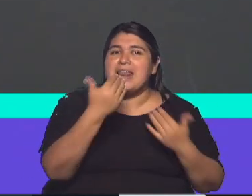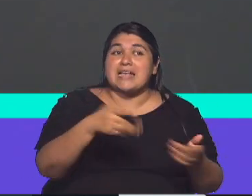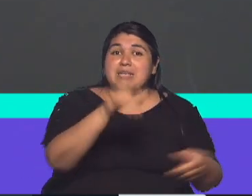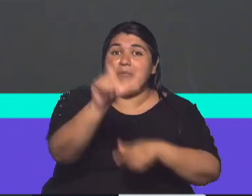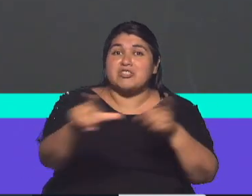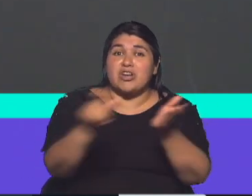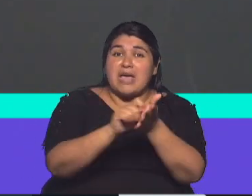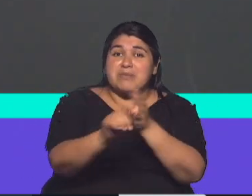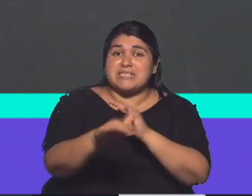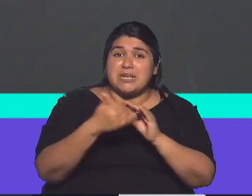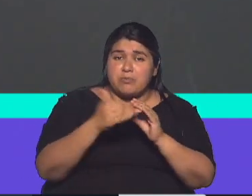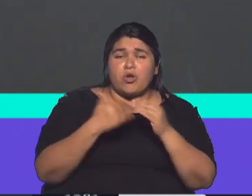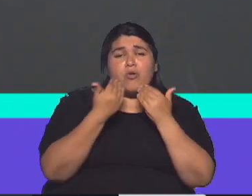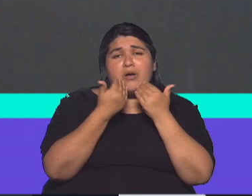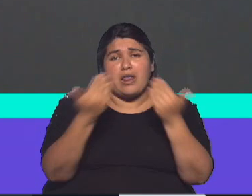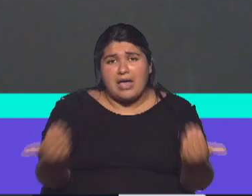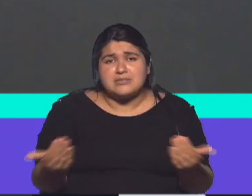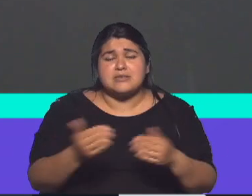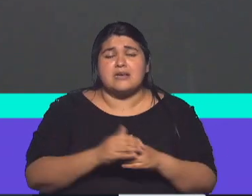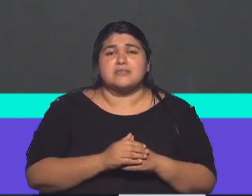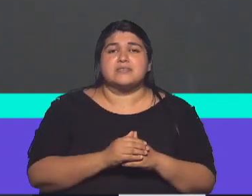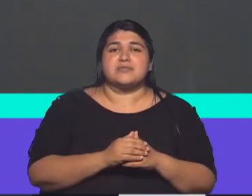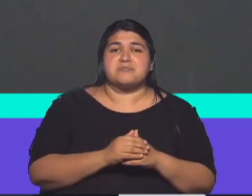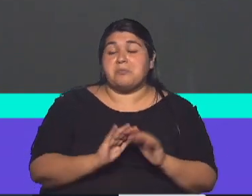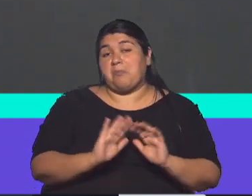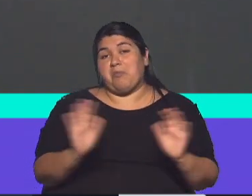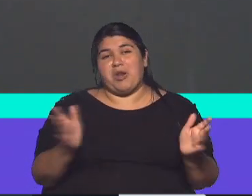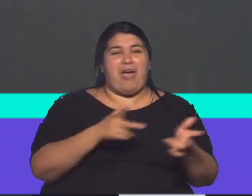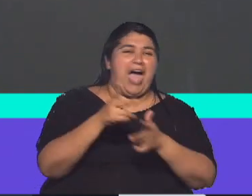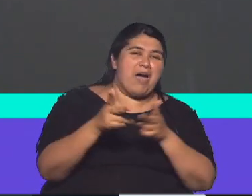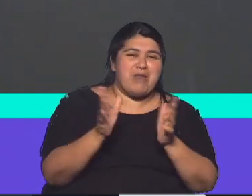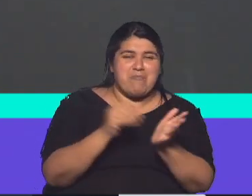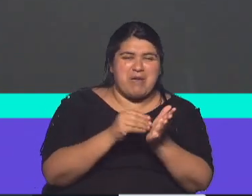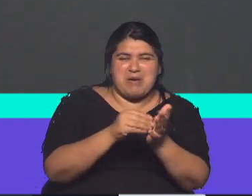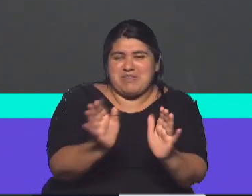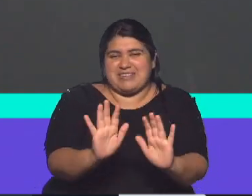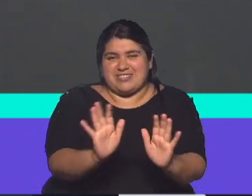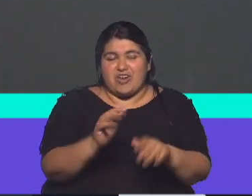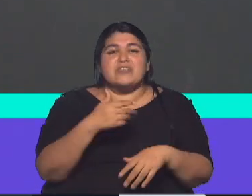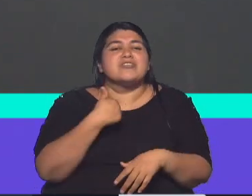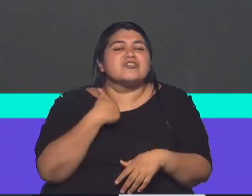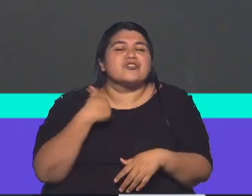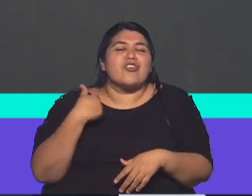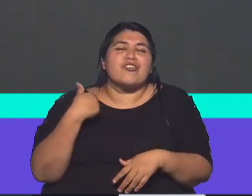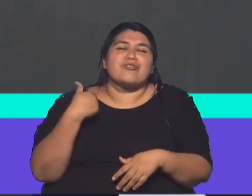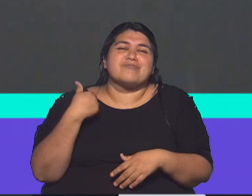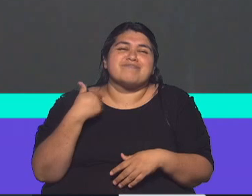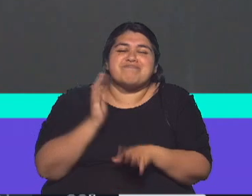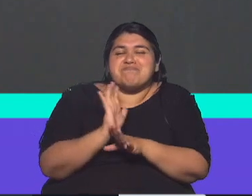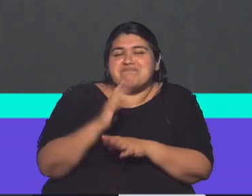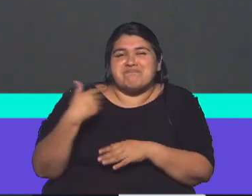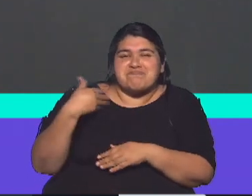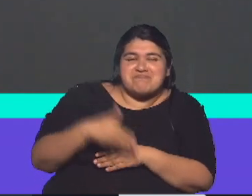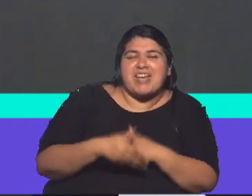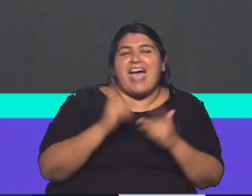escribió decirle gracias, así que nada, no voy a hablar mucho del tema este y solo vengo acá a